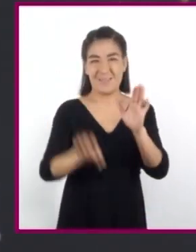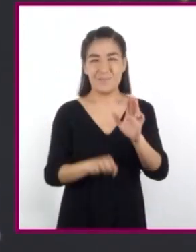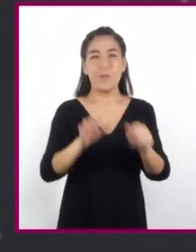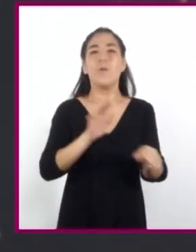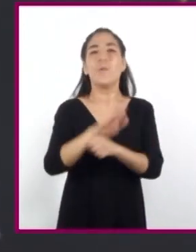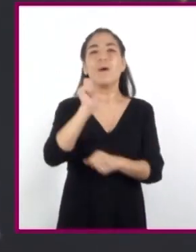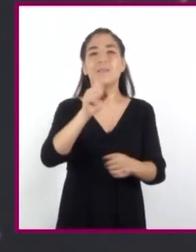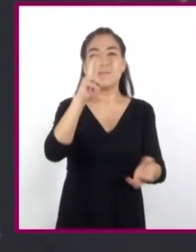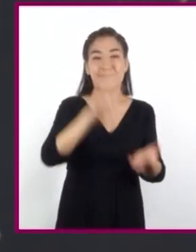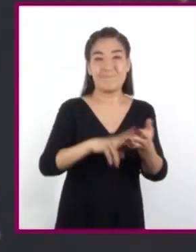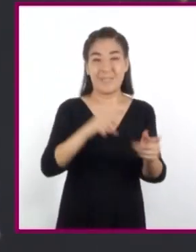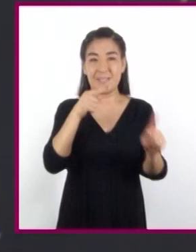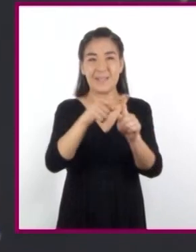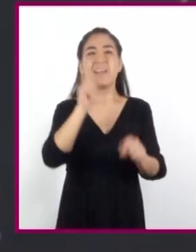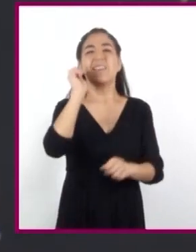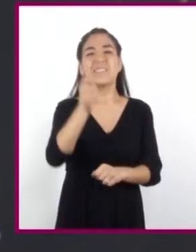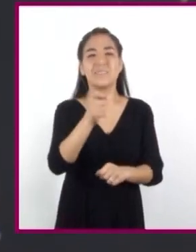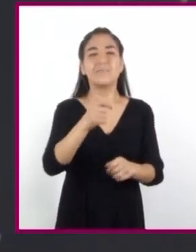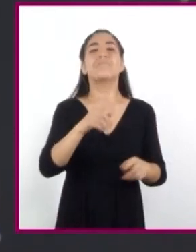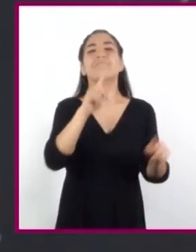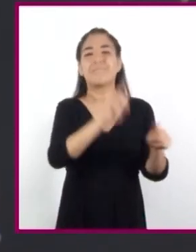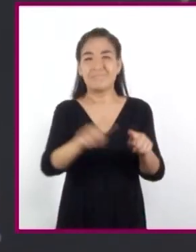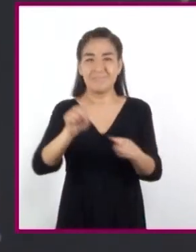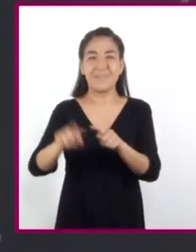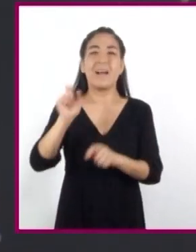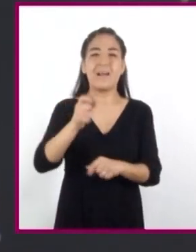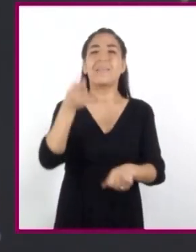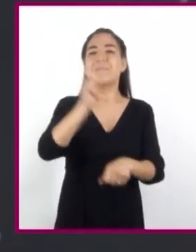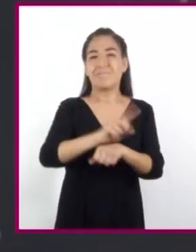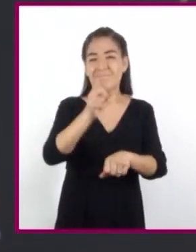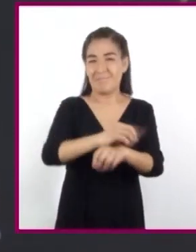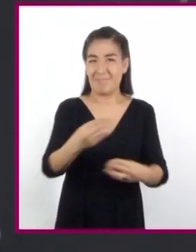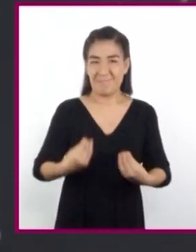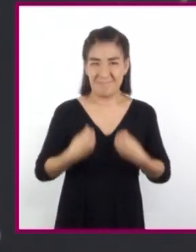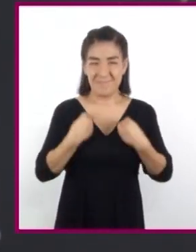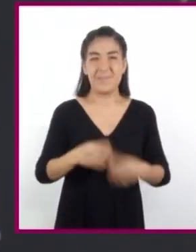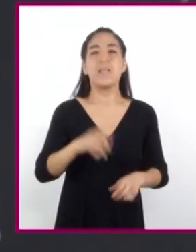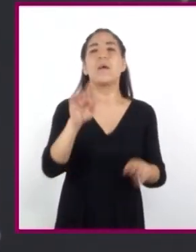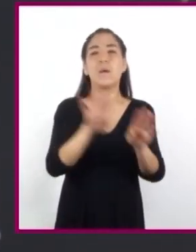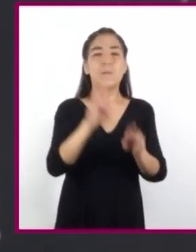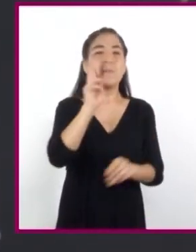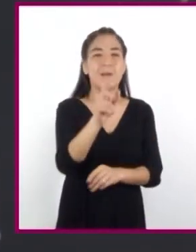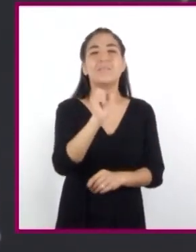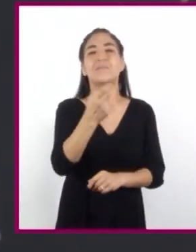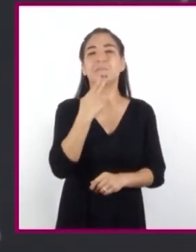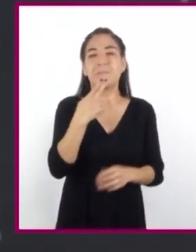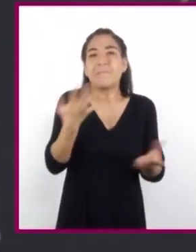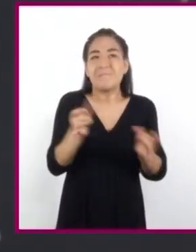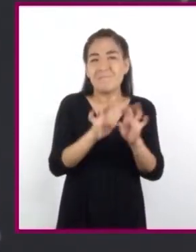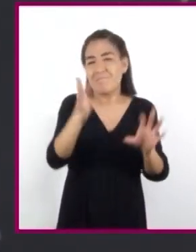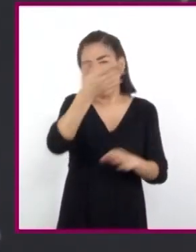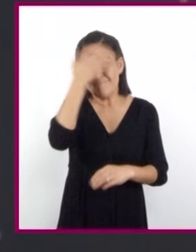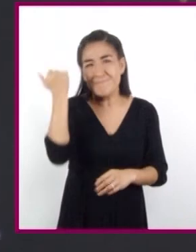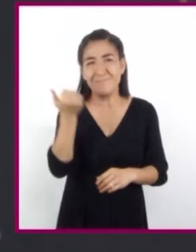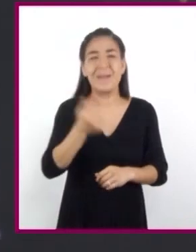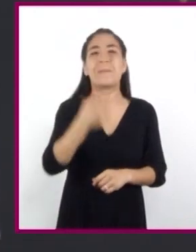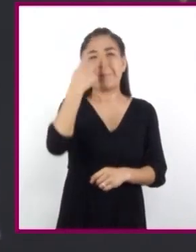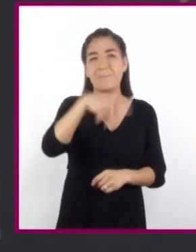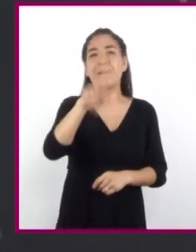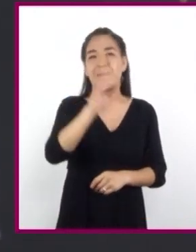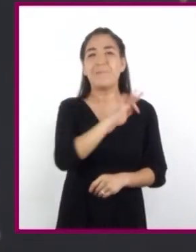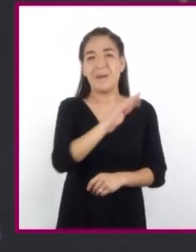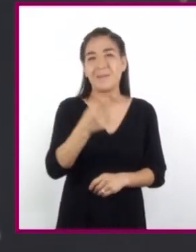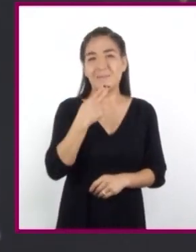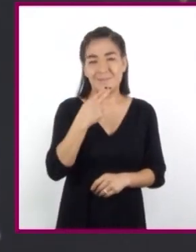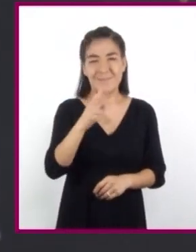proporcionalidad directa está presente en varias situaciones cotidianas. Y es muy común utilizarla sin que nos demos cuenta, tal y como lo podemos